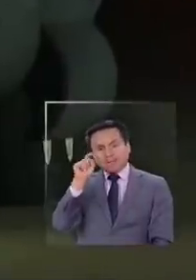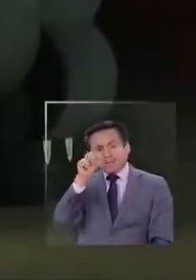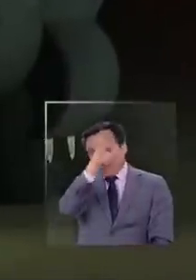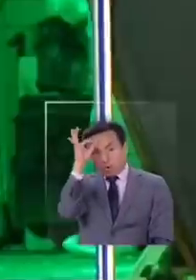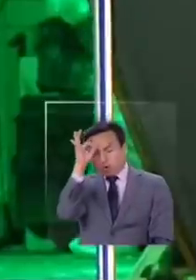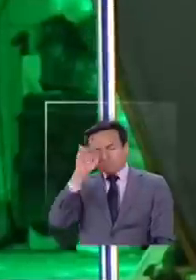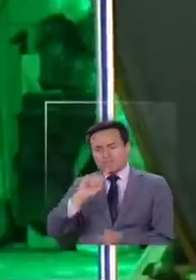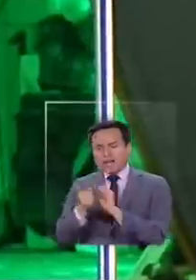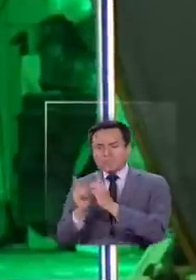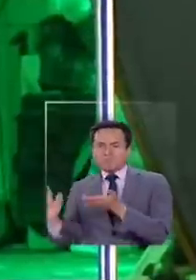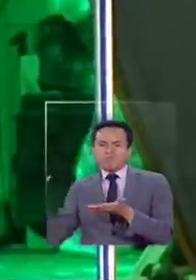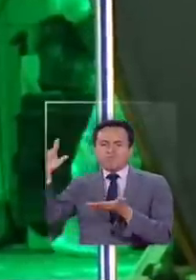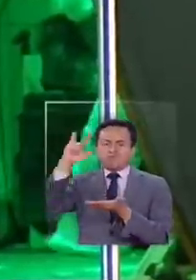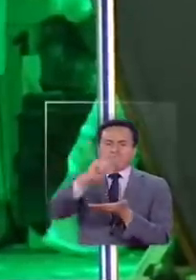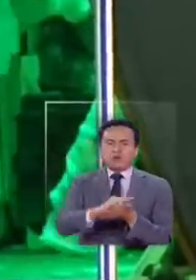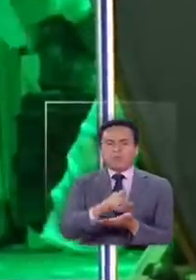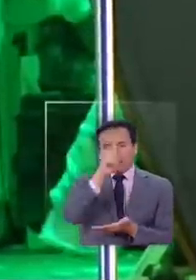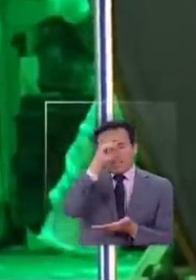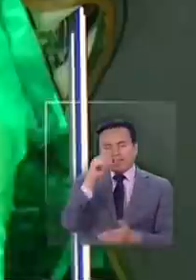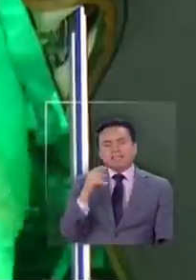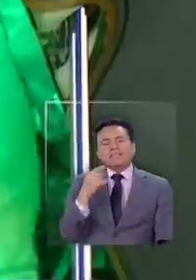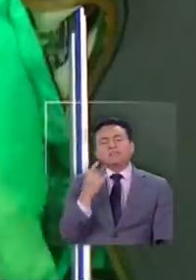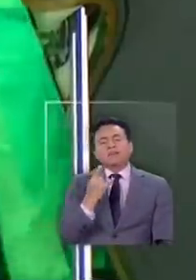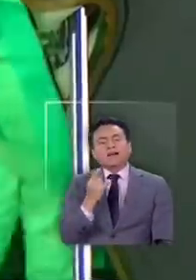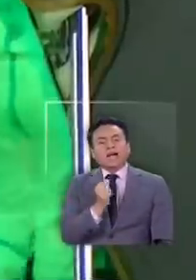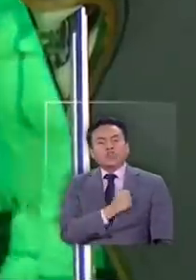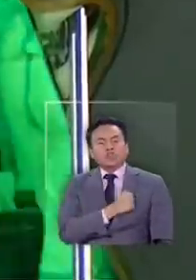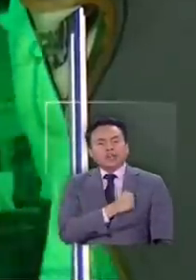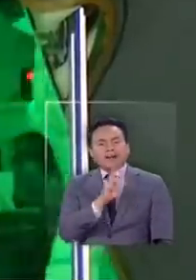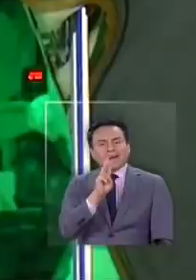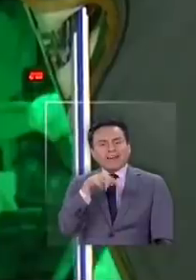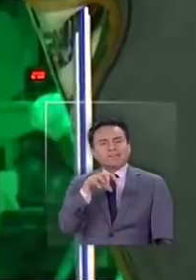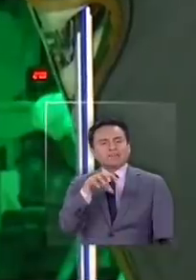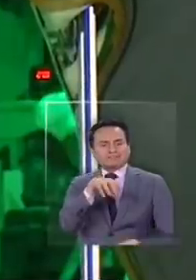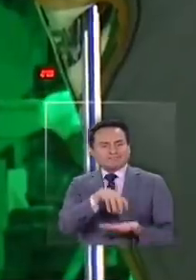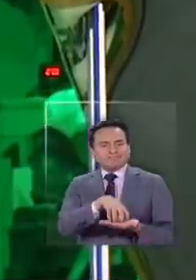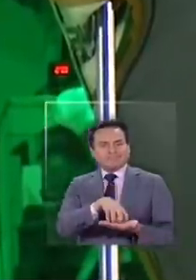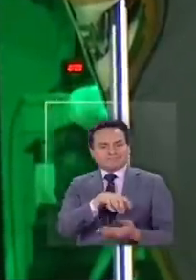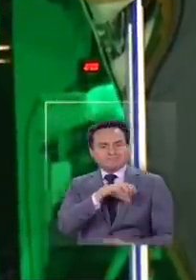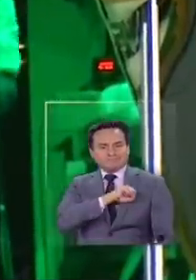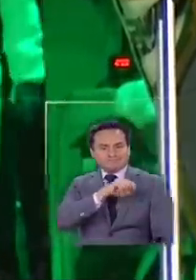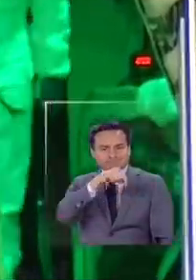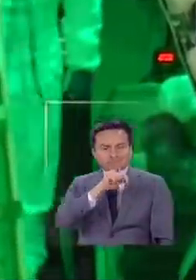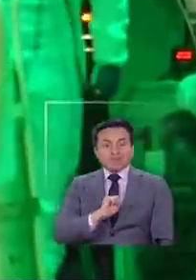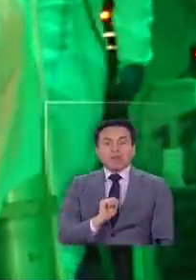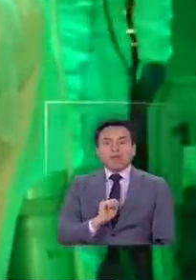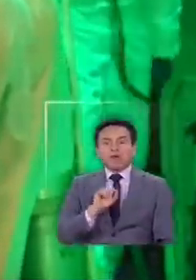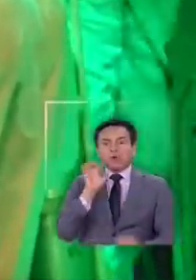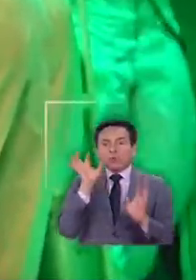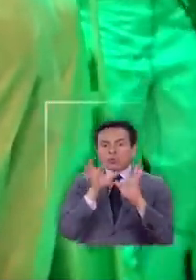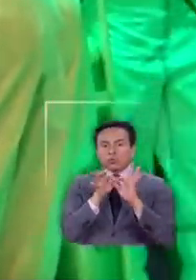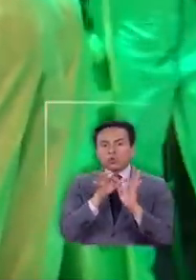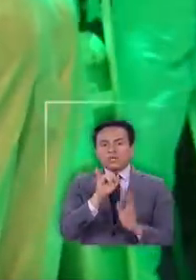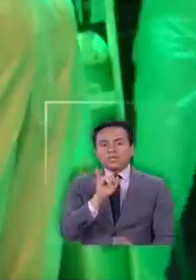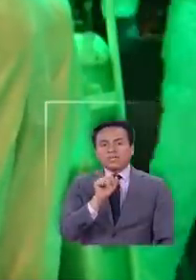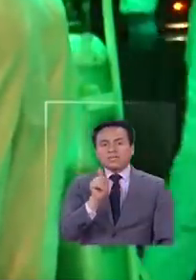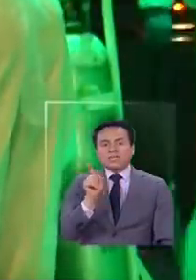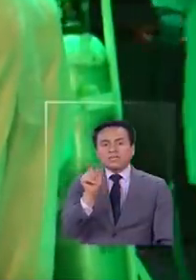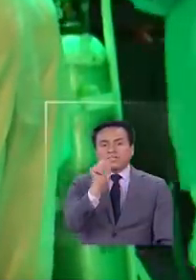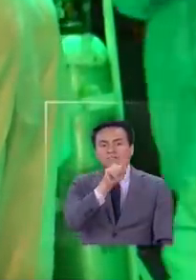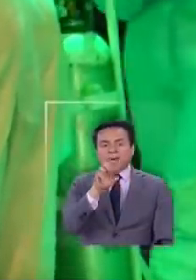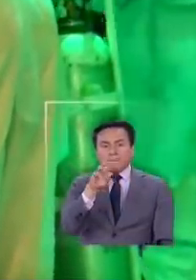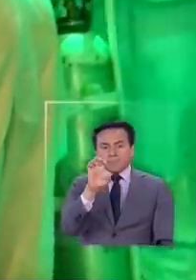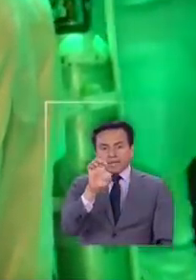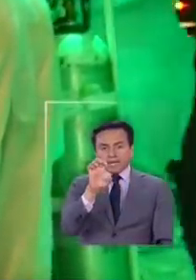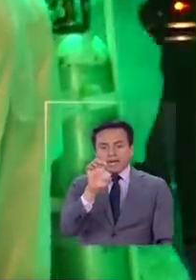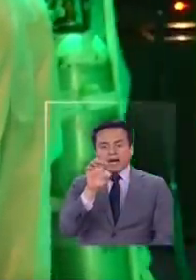Temuco hasta el Hospital Clínico de la Universidad Católica en la región metropolitana. A propósito de que la ISAPRE le cubre sus